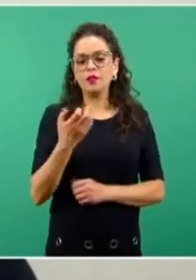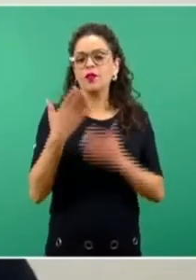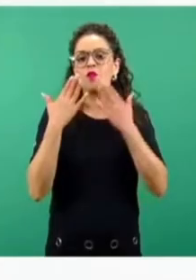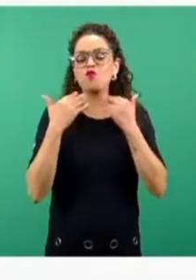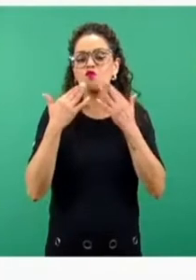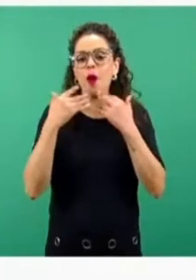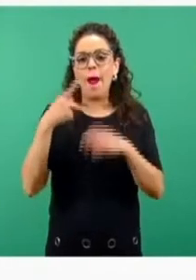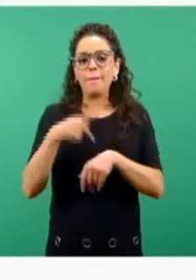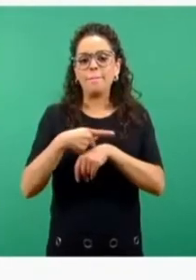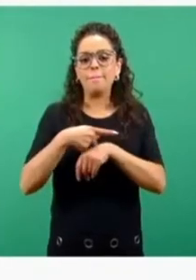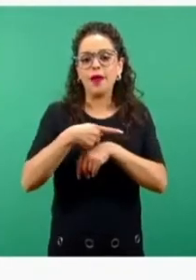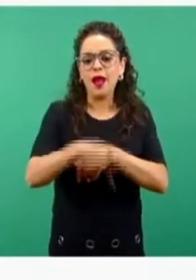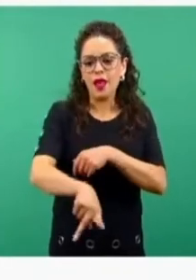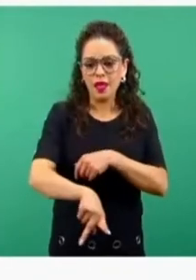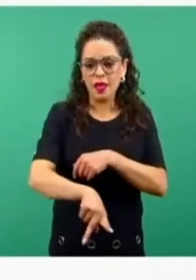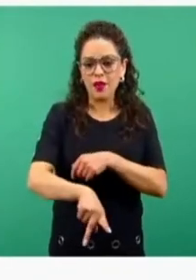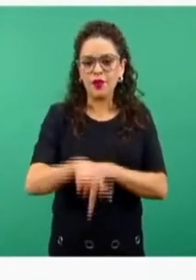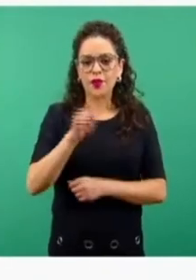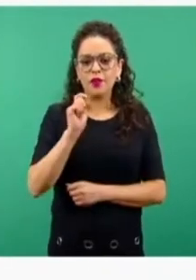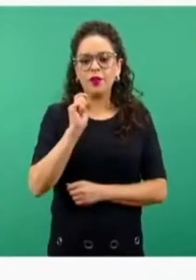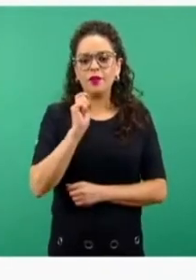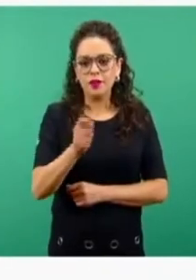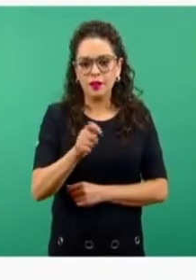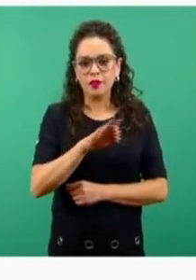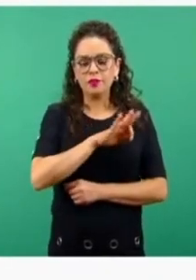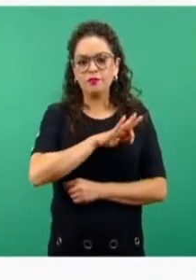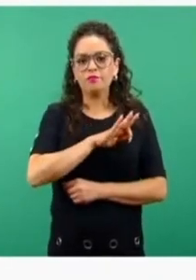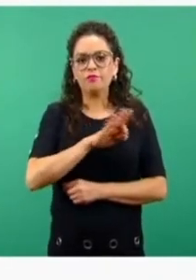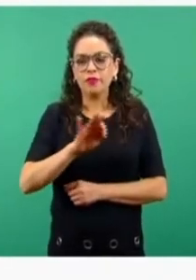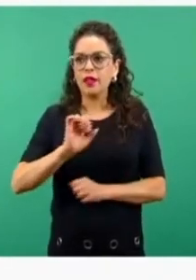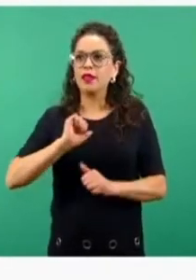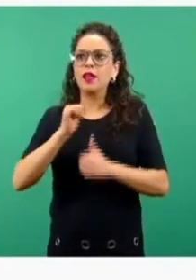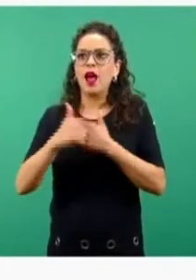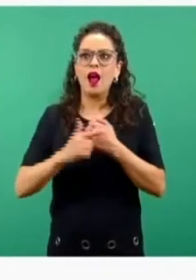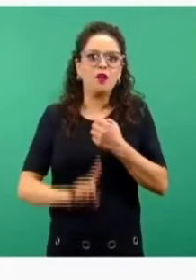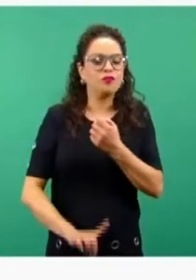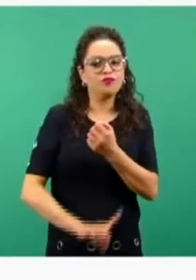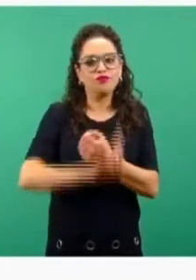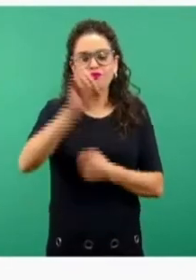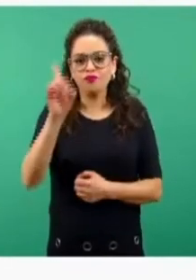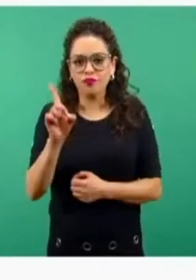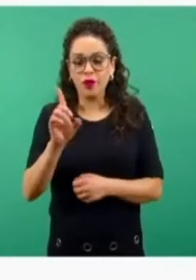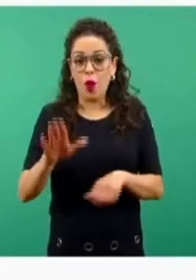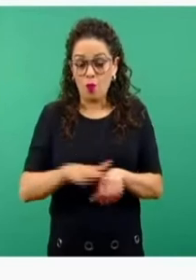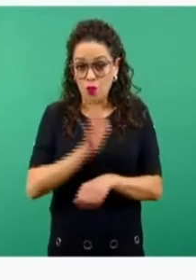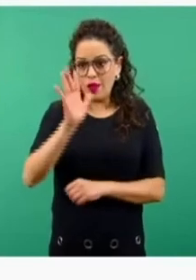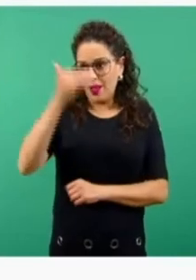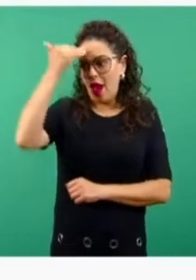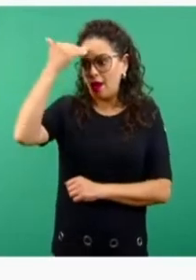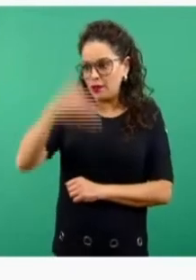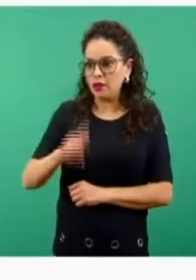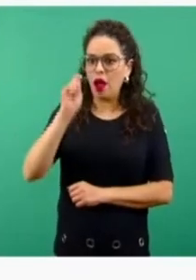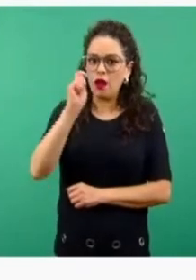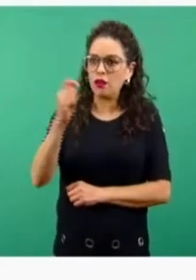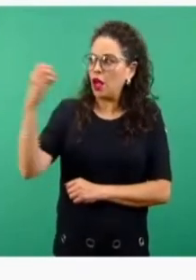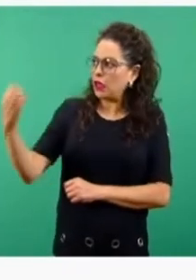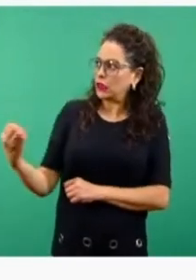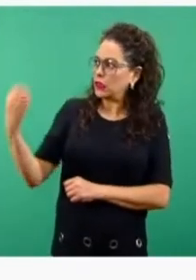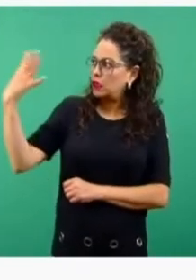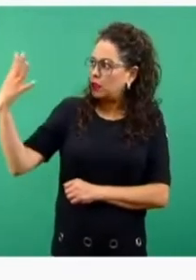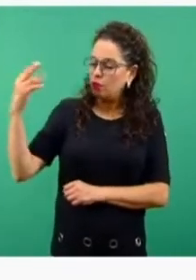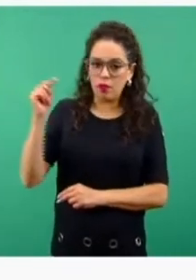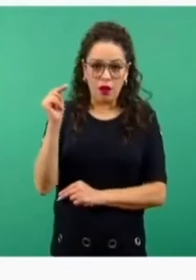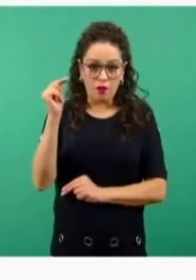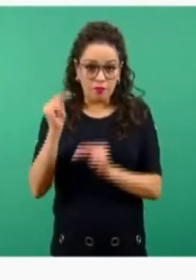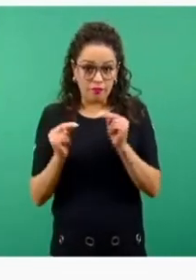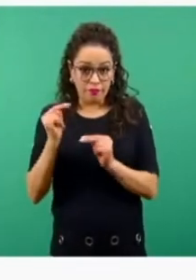a riesgos innecesarios o no exponernos a eventos si sabemos que nuestro nivel de riesgo a lo mejor no es